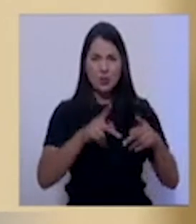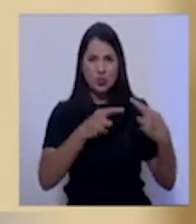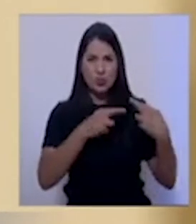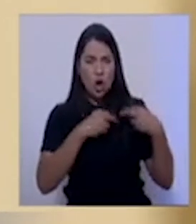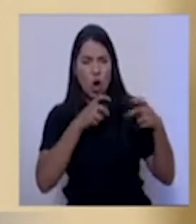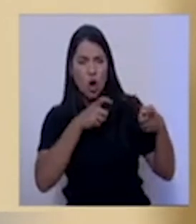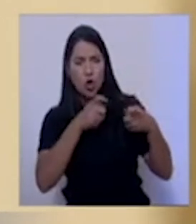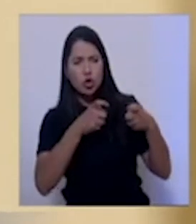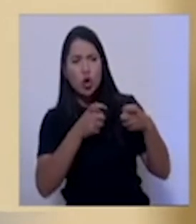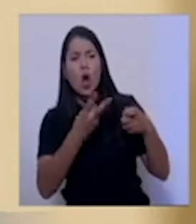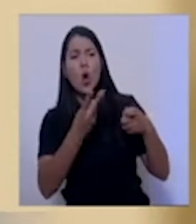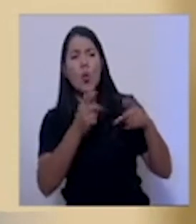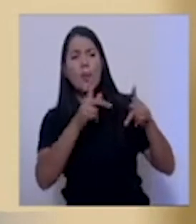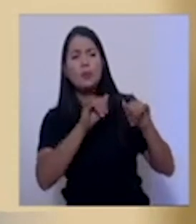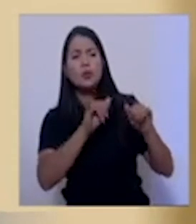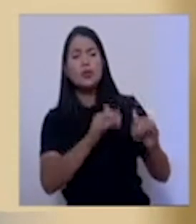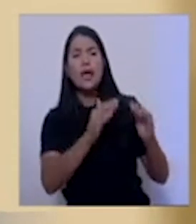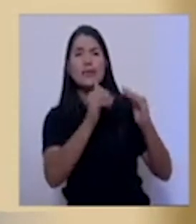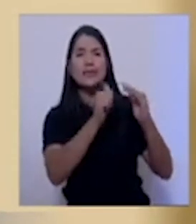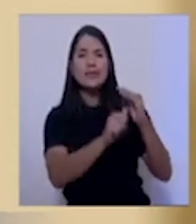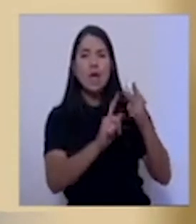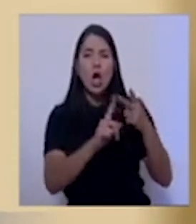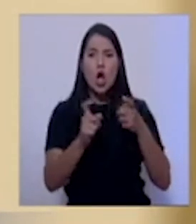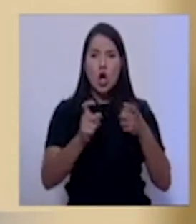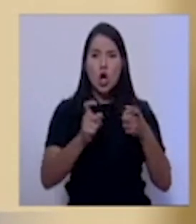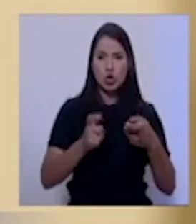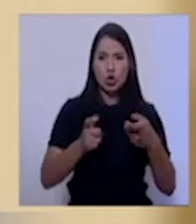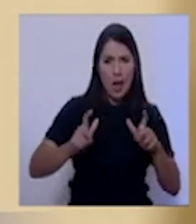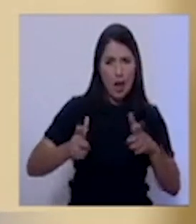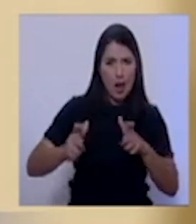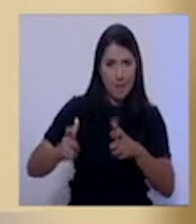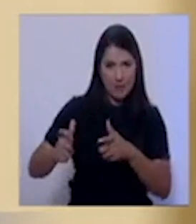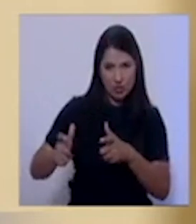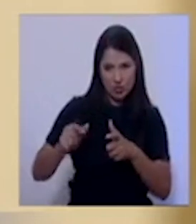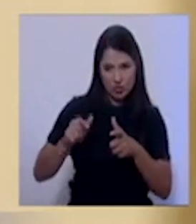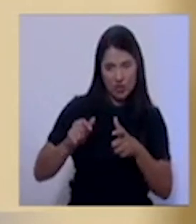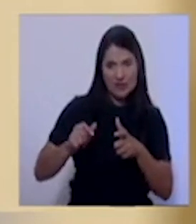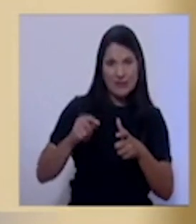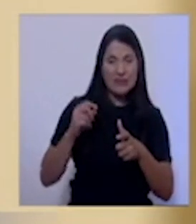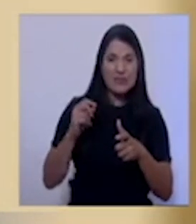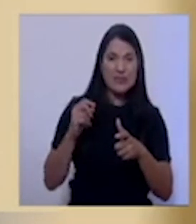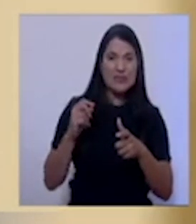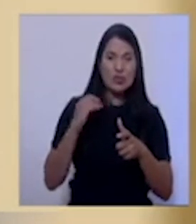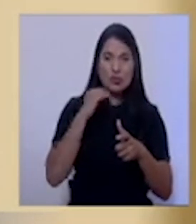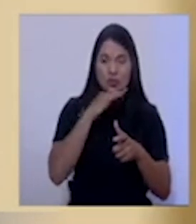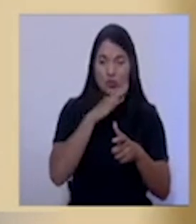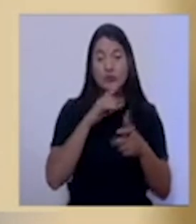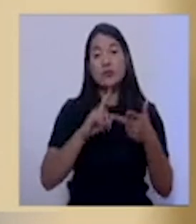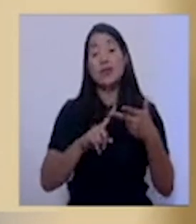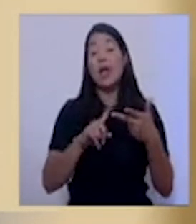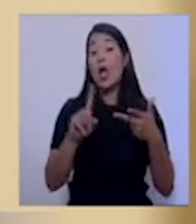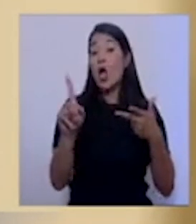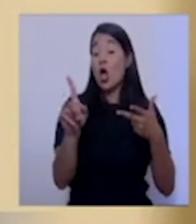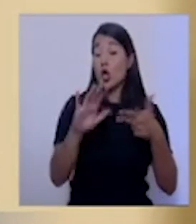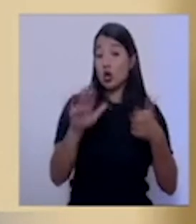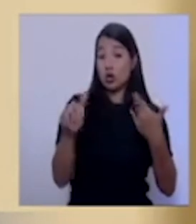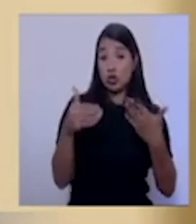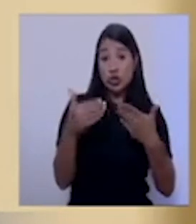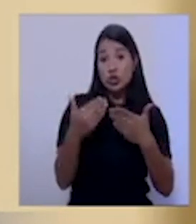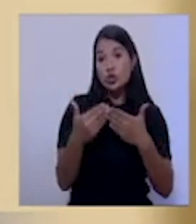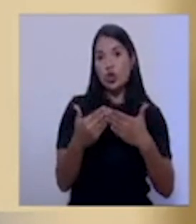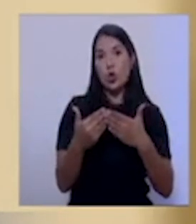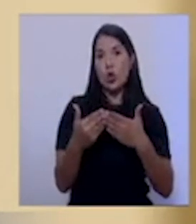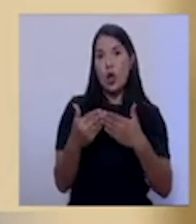el manejo de residuos infecciosos, toda la parte de la alimentación de la persona que está, o las personas que están en el